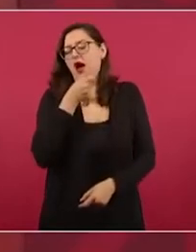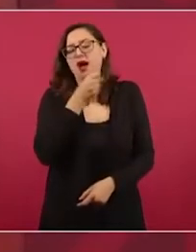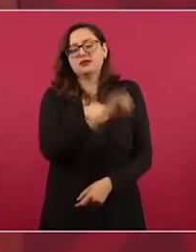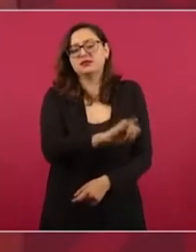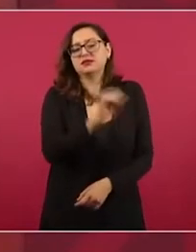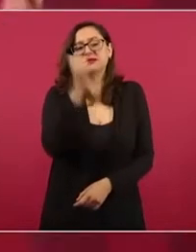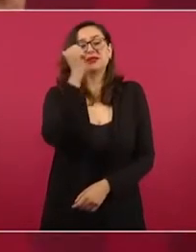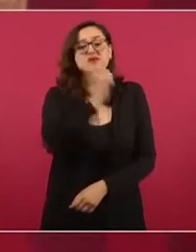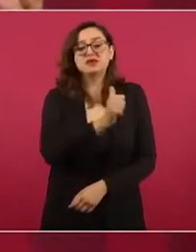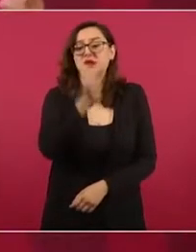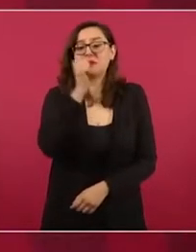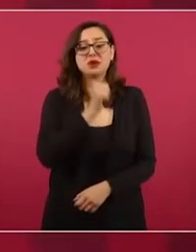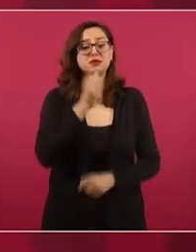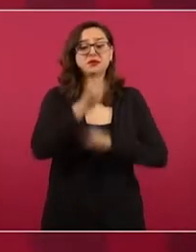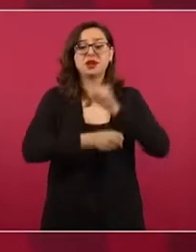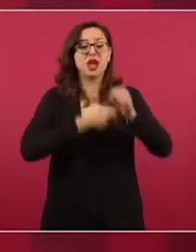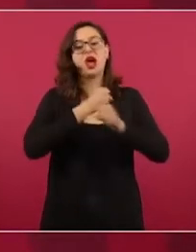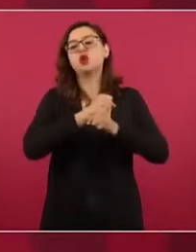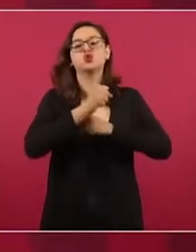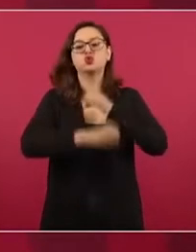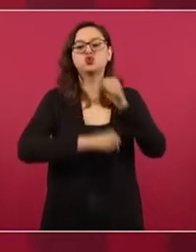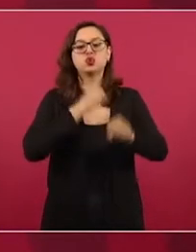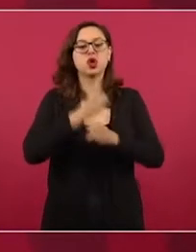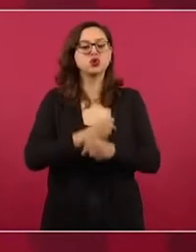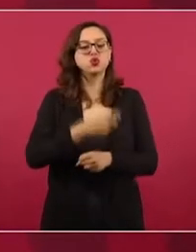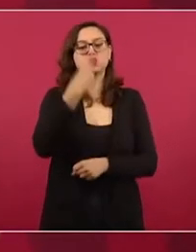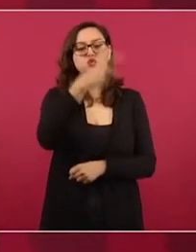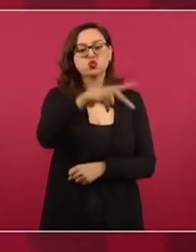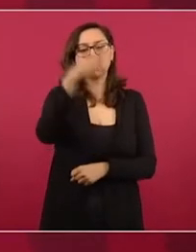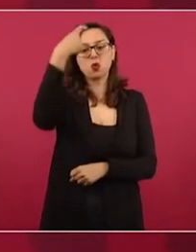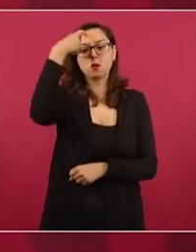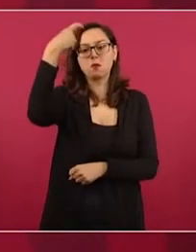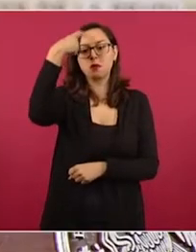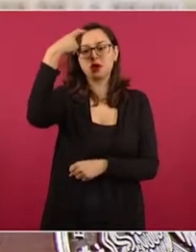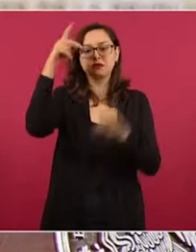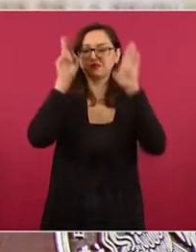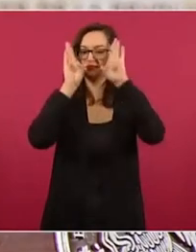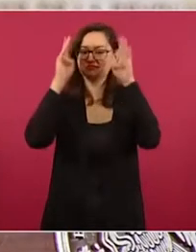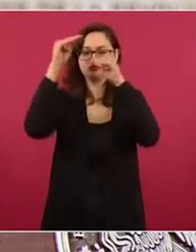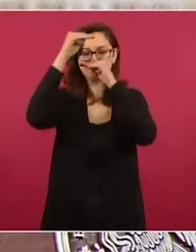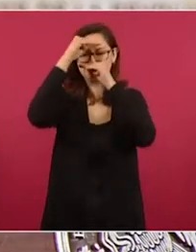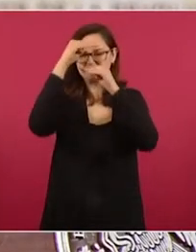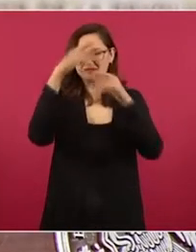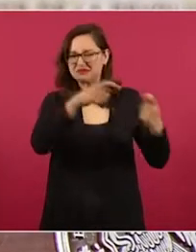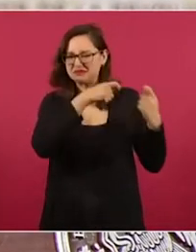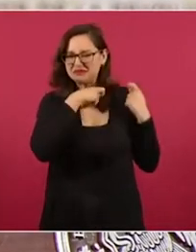Sostenido durante mucho tiempo, es un pensamiento muy conservador.